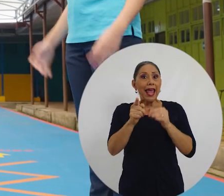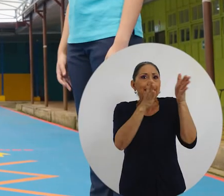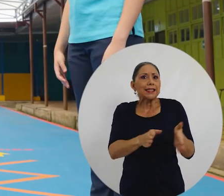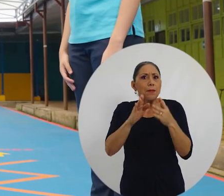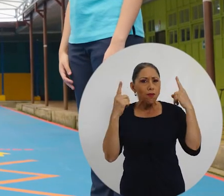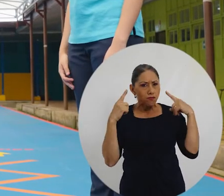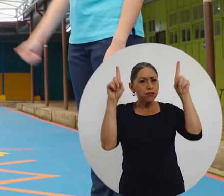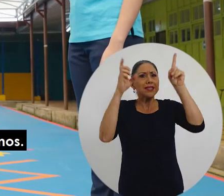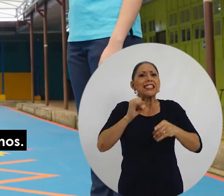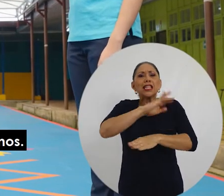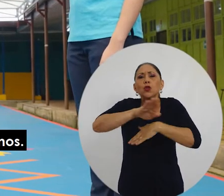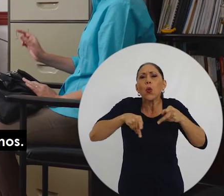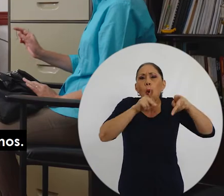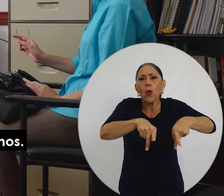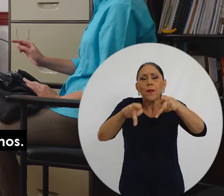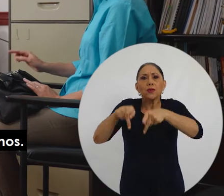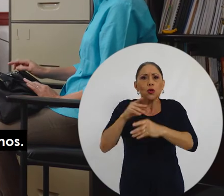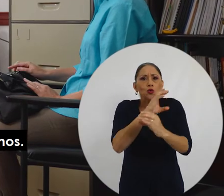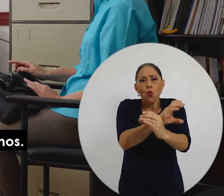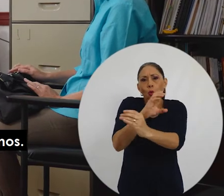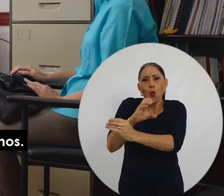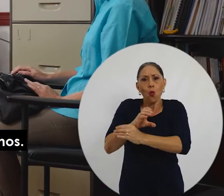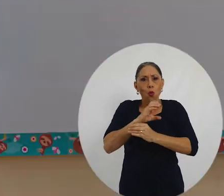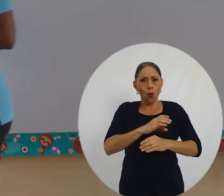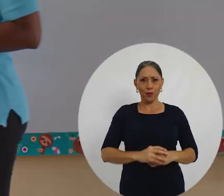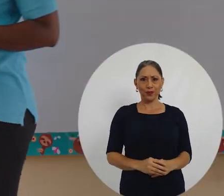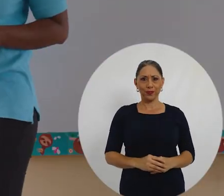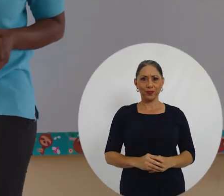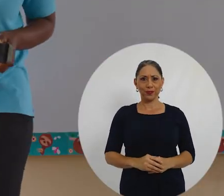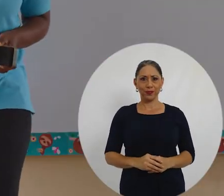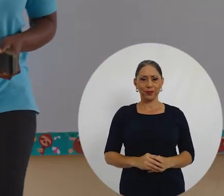Es un plan que funciona si todas las personas nos cuidamos.